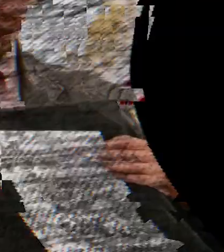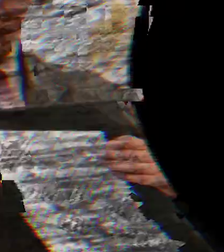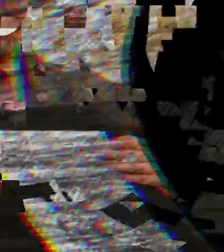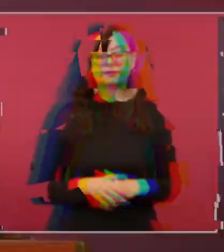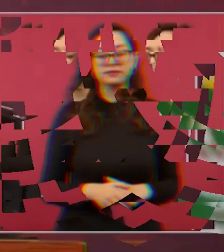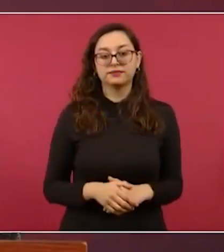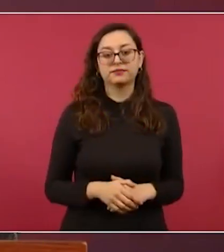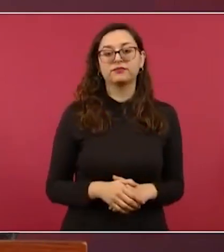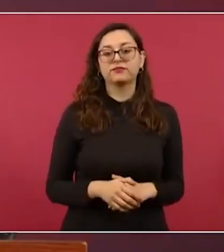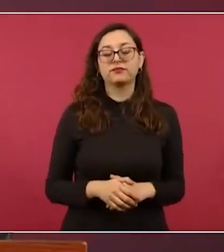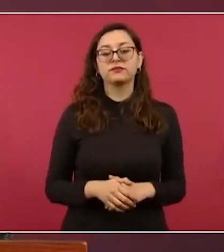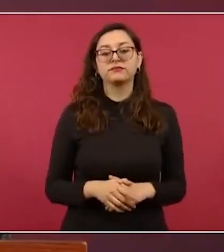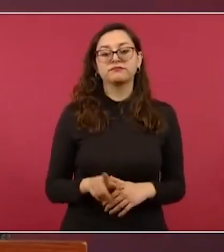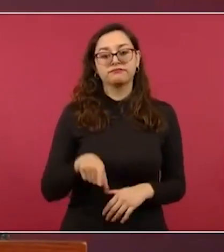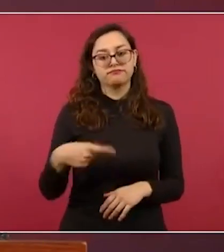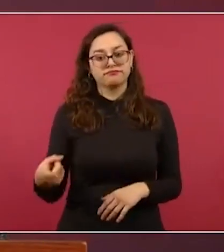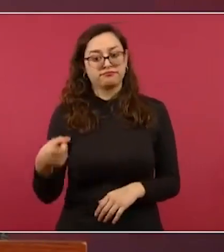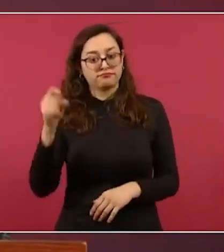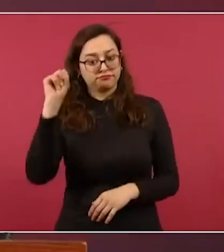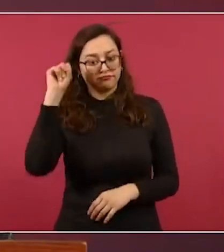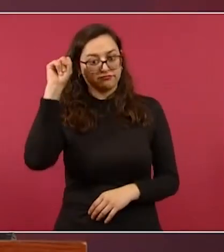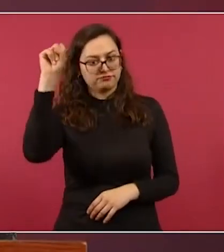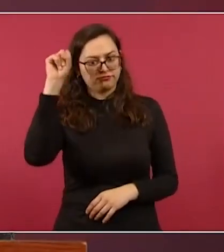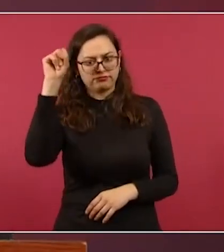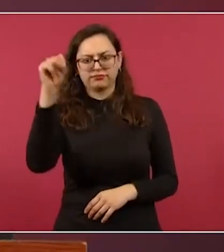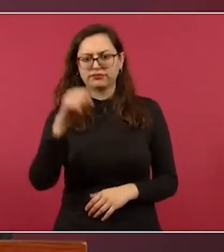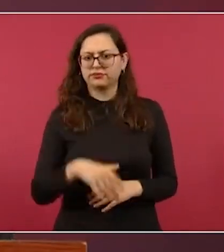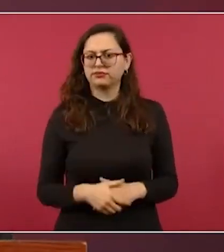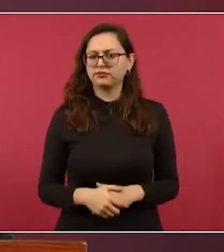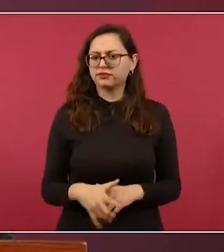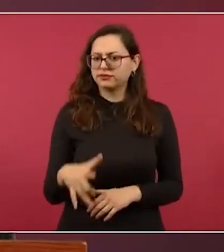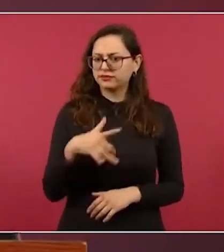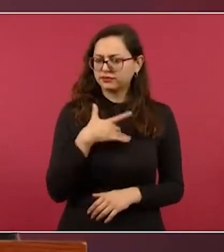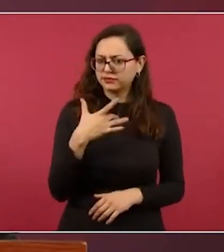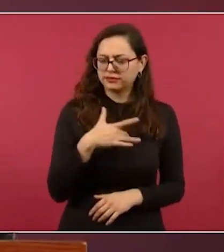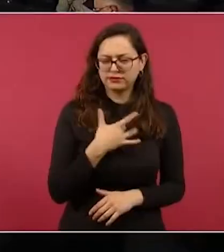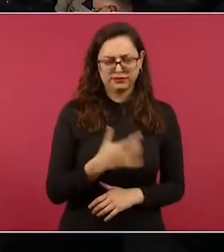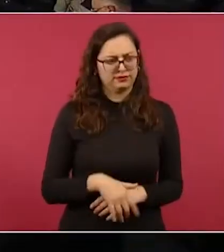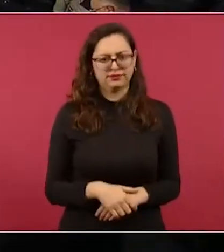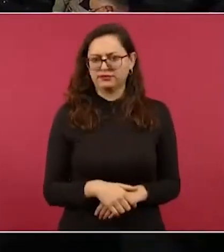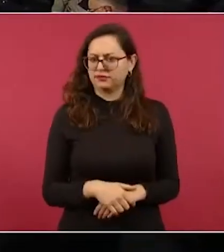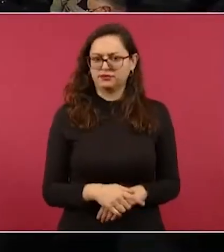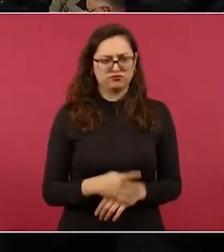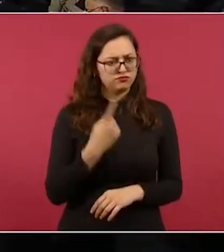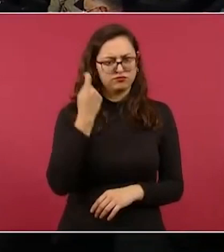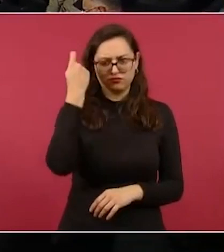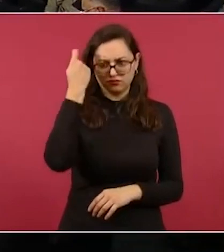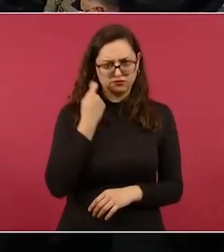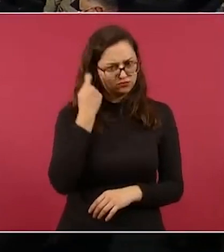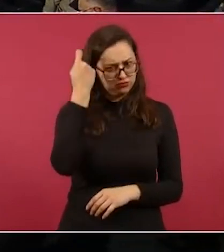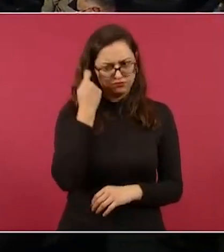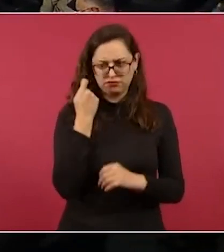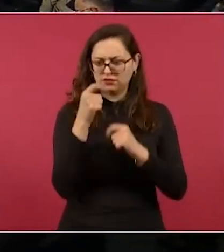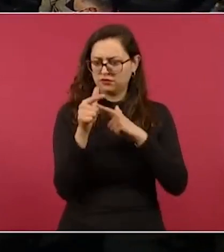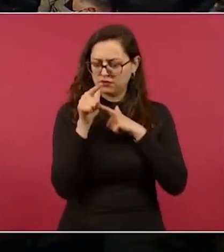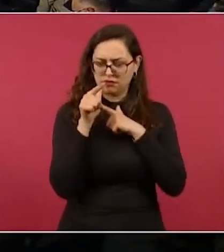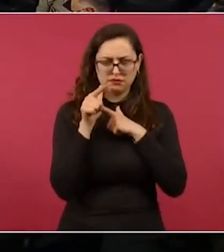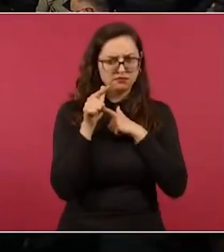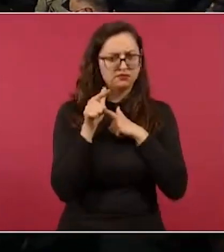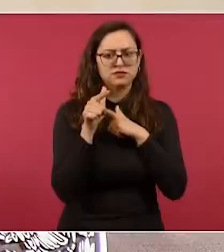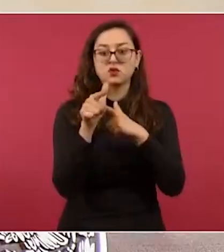la empresa. El sindicato tenía la pretensión de mantener el sistema de jubilación actual,